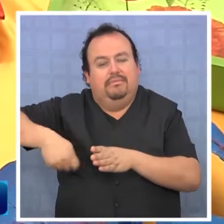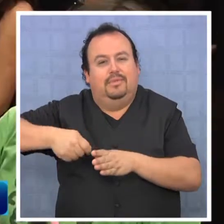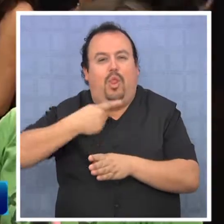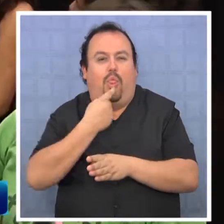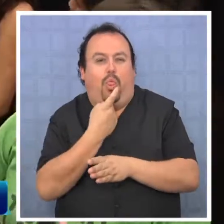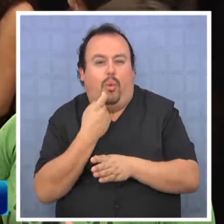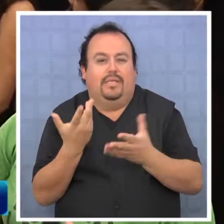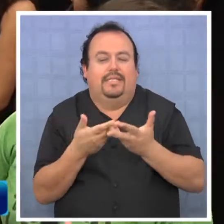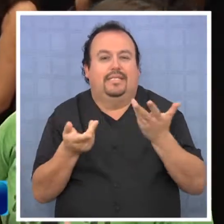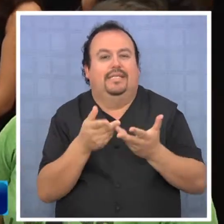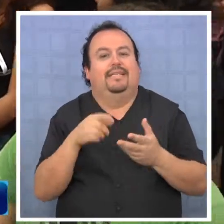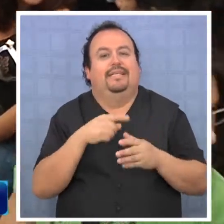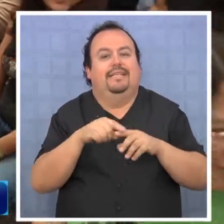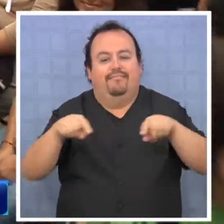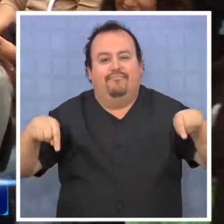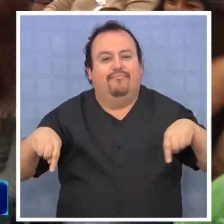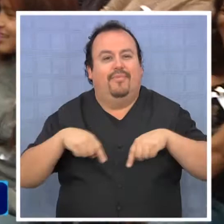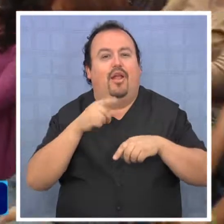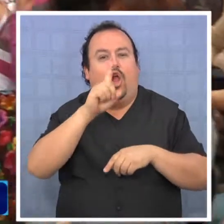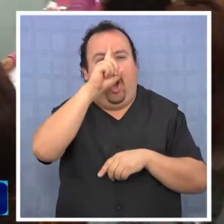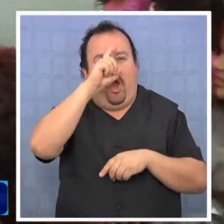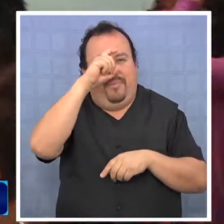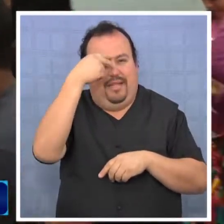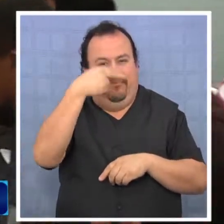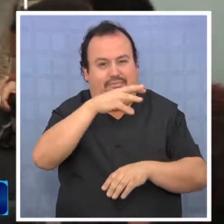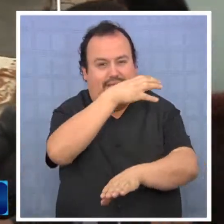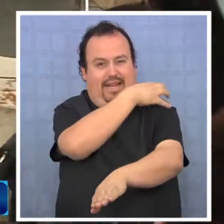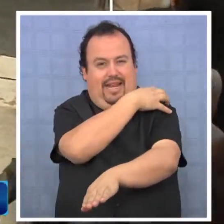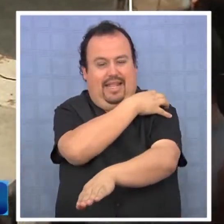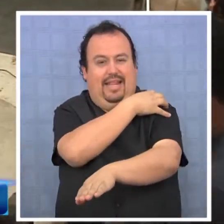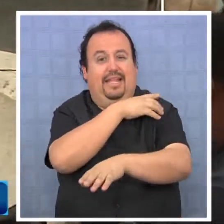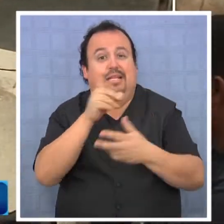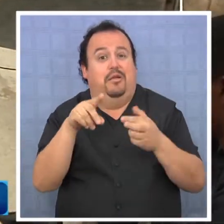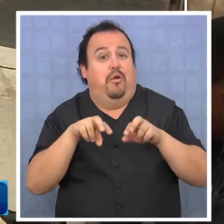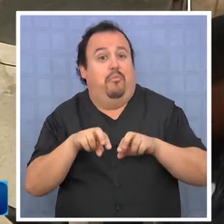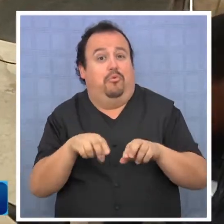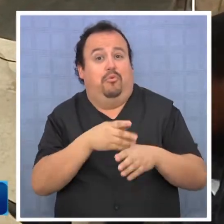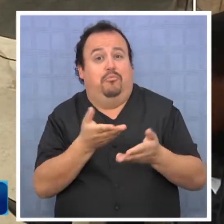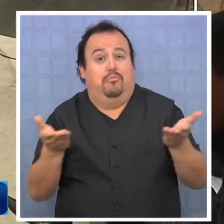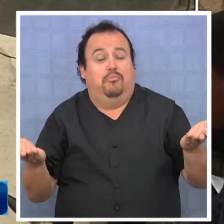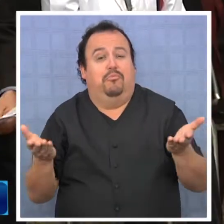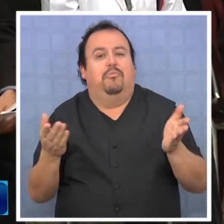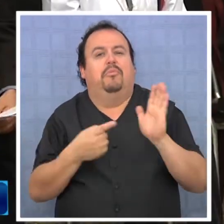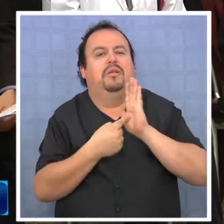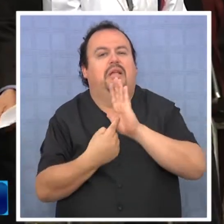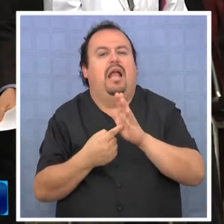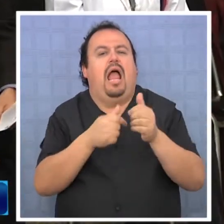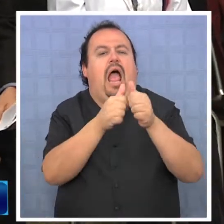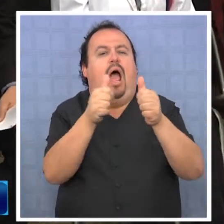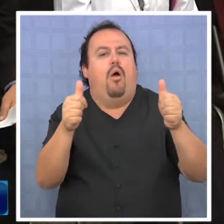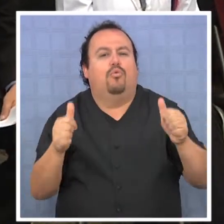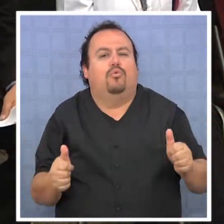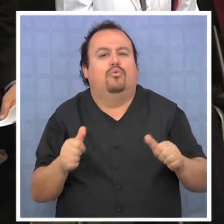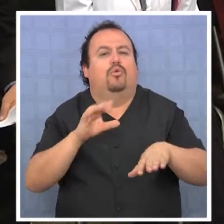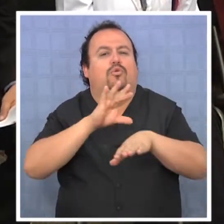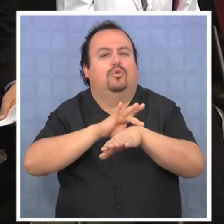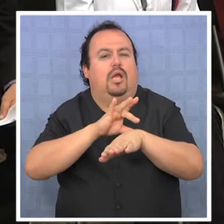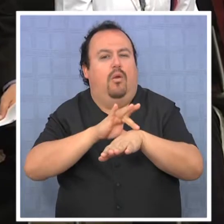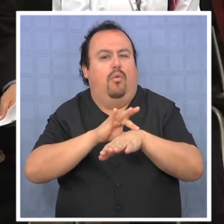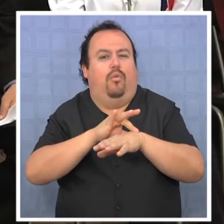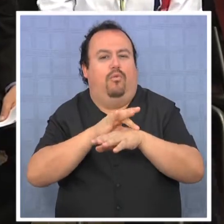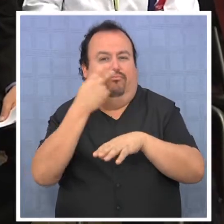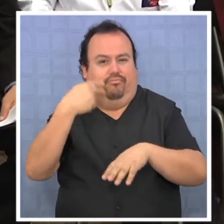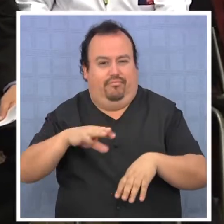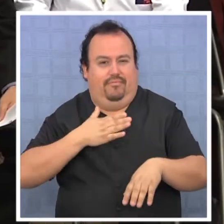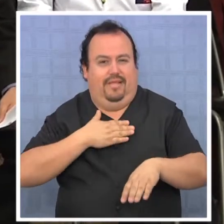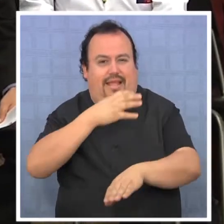repostería, una simpática mañana en las dependencias del Hospital Regional. En la oportunidad estuvieron presentes autoridades de